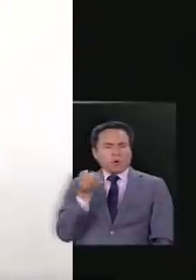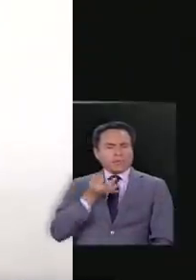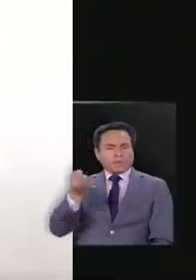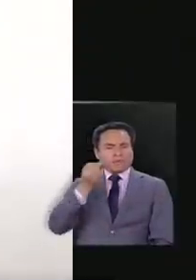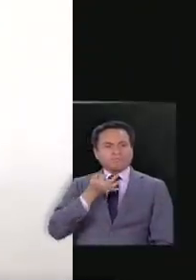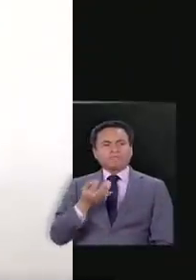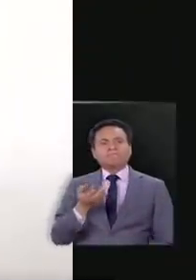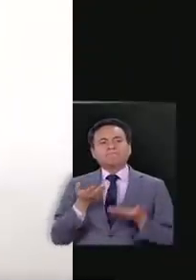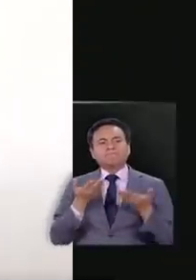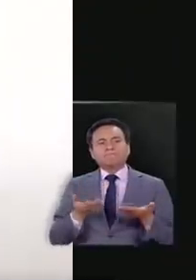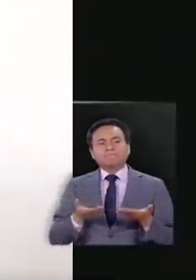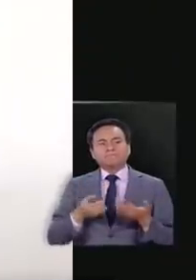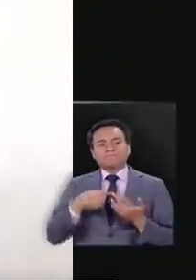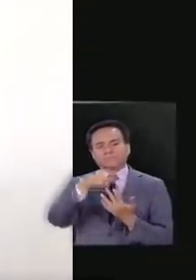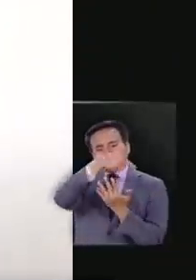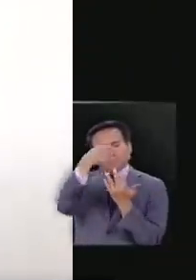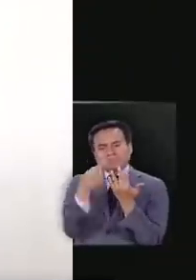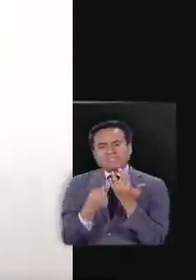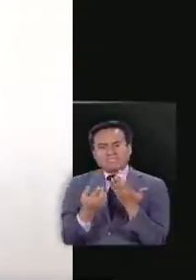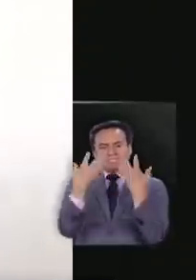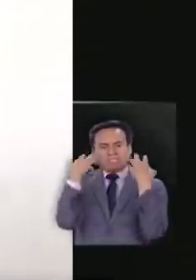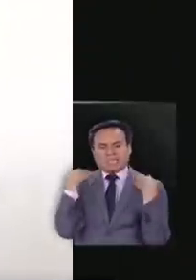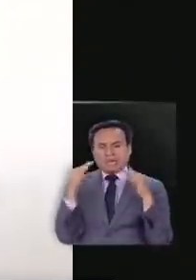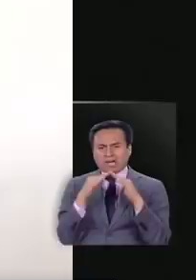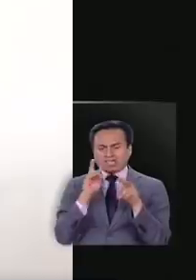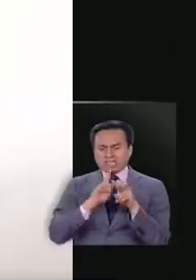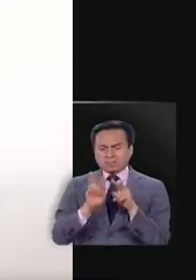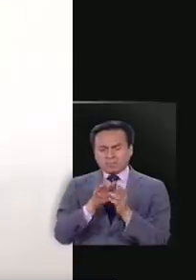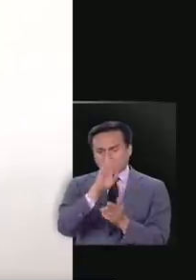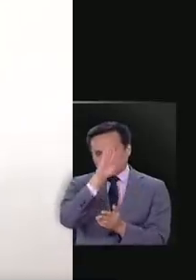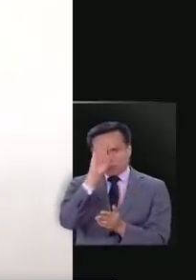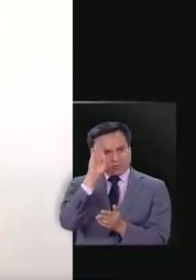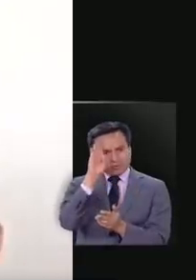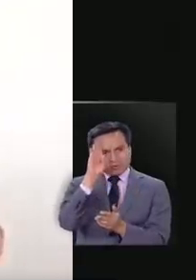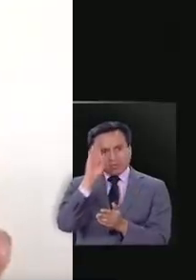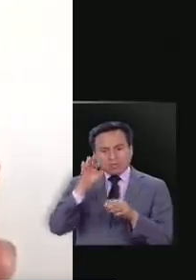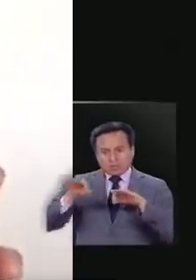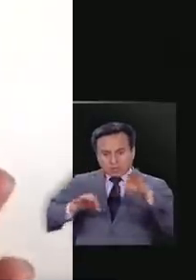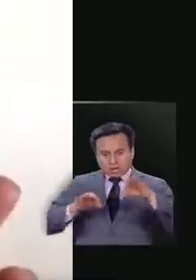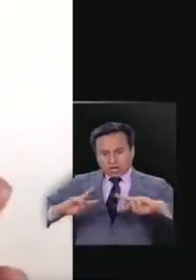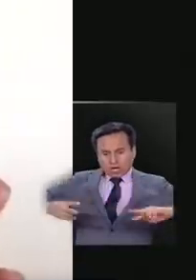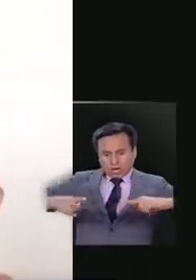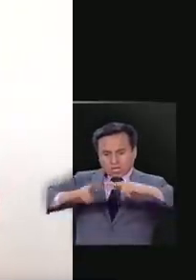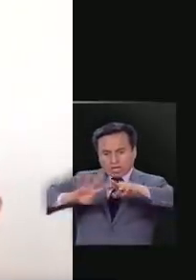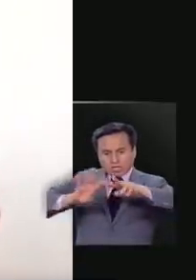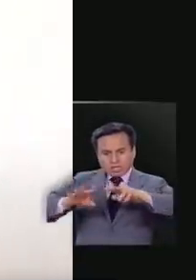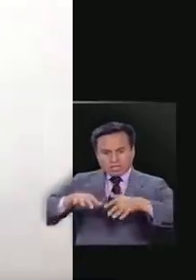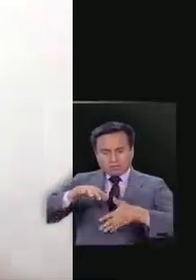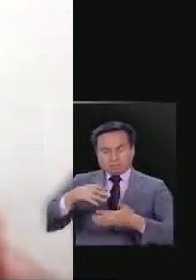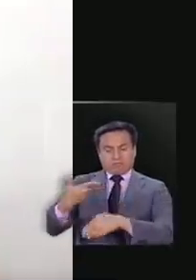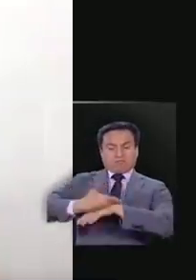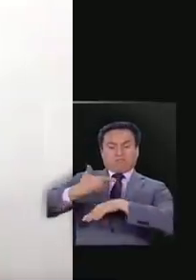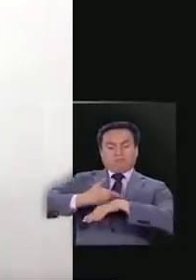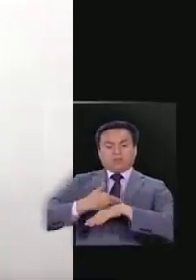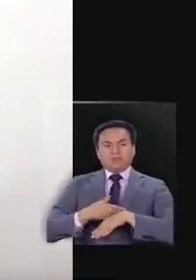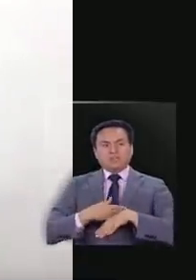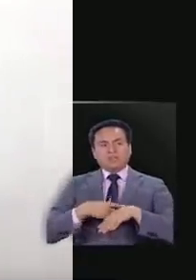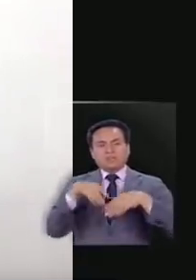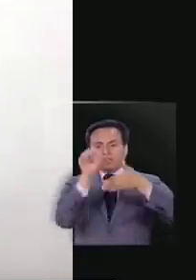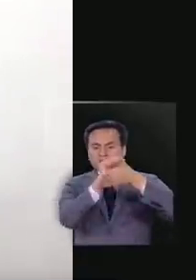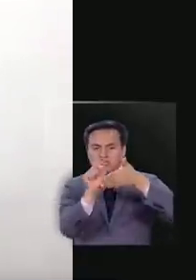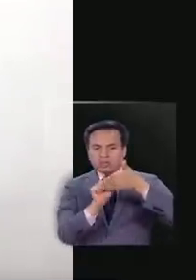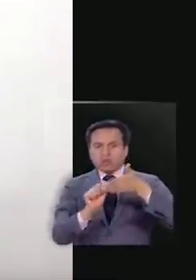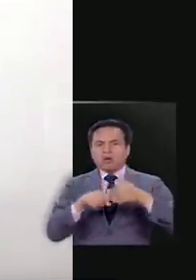tenido un abanico importante de tareas para hacer en la casa. Hasta maquetas nos han pedido hacer. Y guías de desarrollo